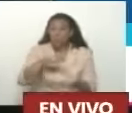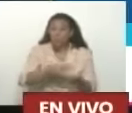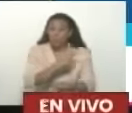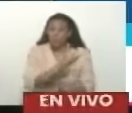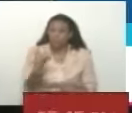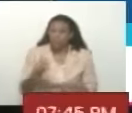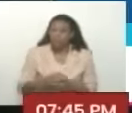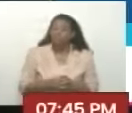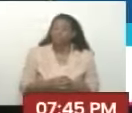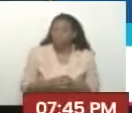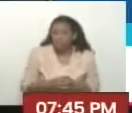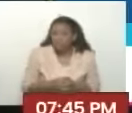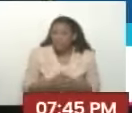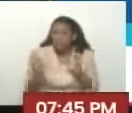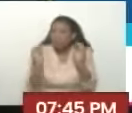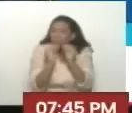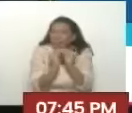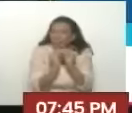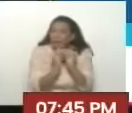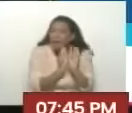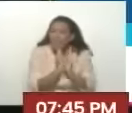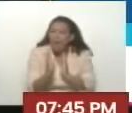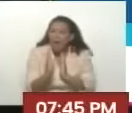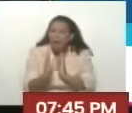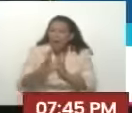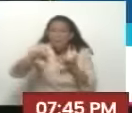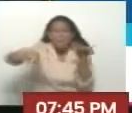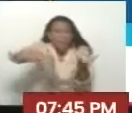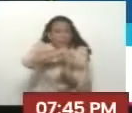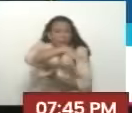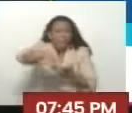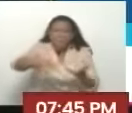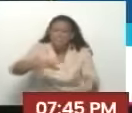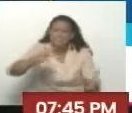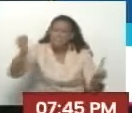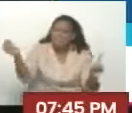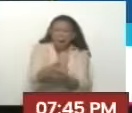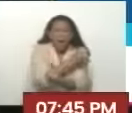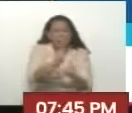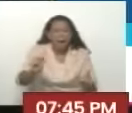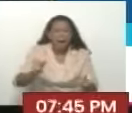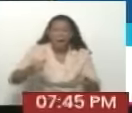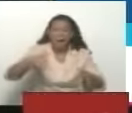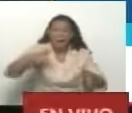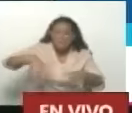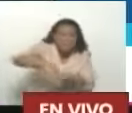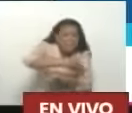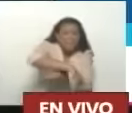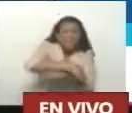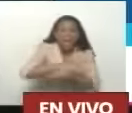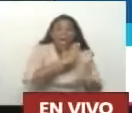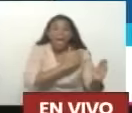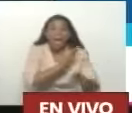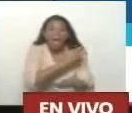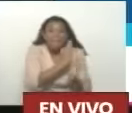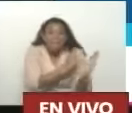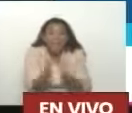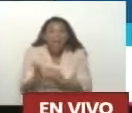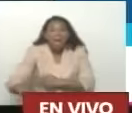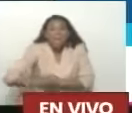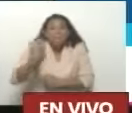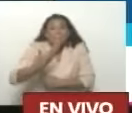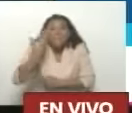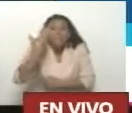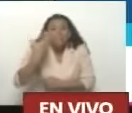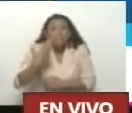Y eso Se corresponde Con un plan Para llenar De violencia Venezuela El plan Principal Que han